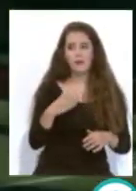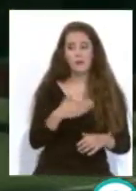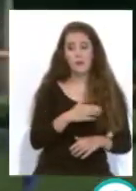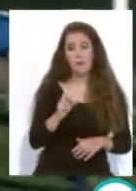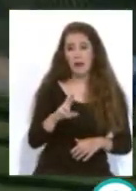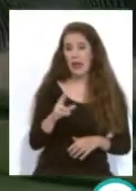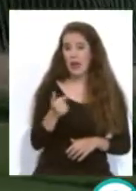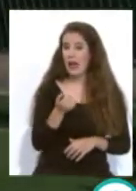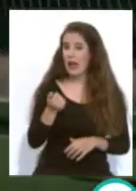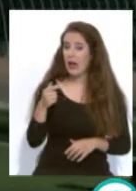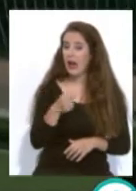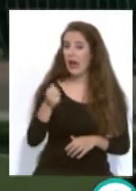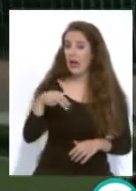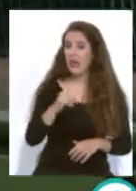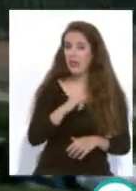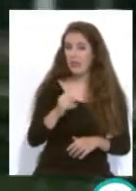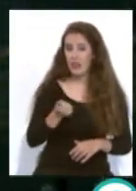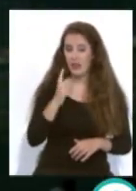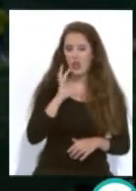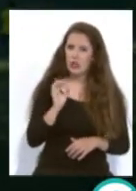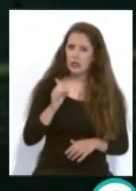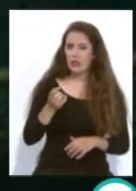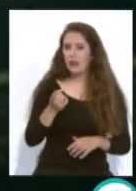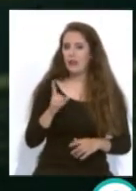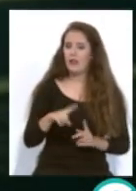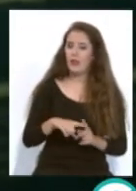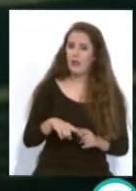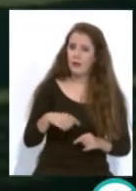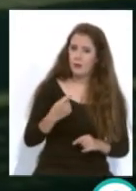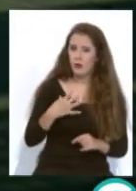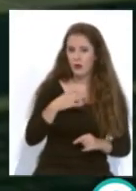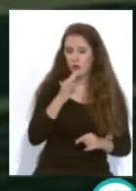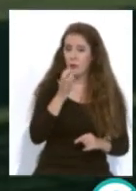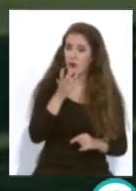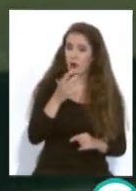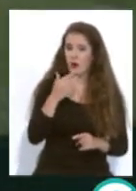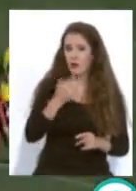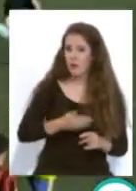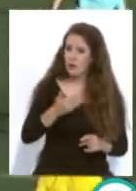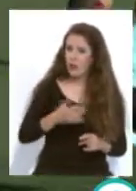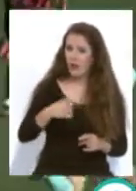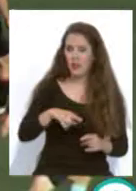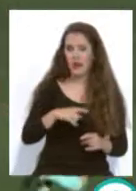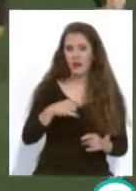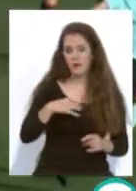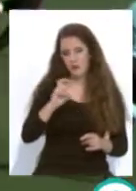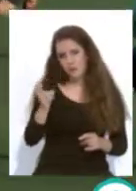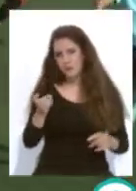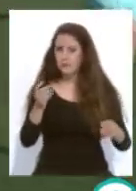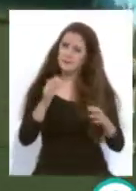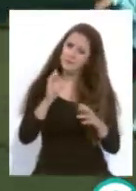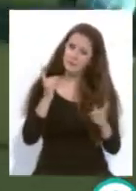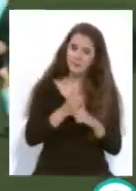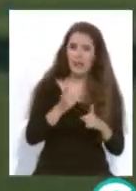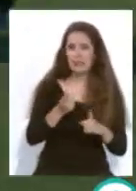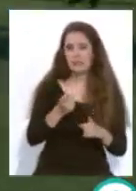después de Saturday también y de Seth por la importancia que tiene ellos uno en defensa otro en ataque pero